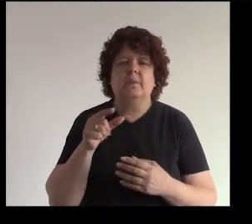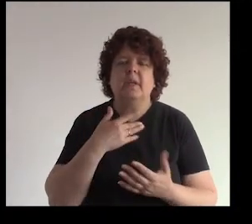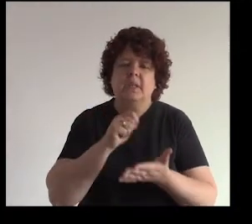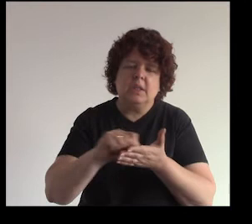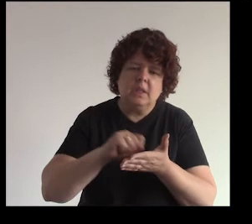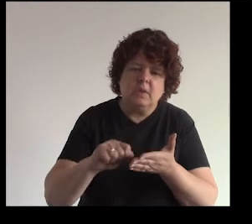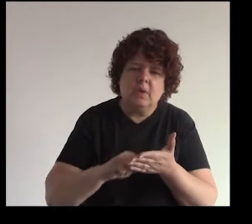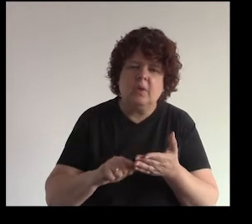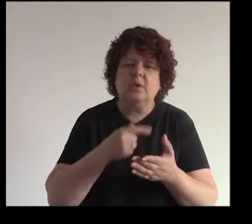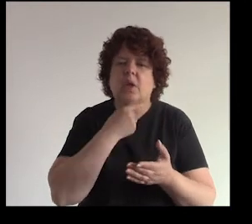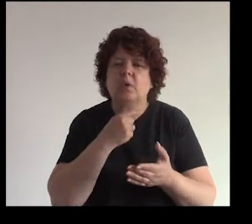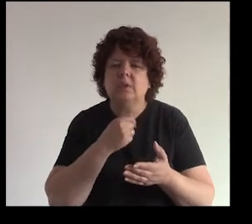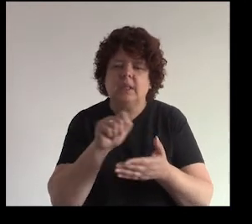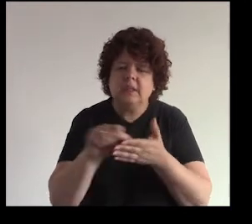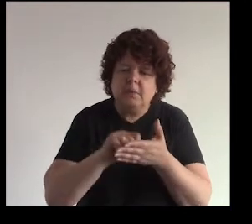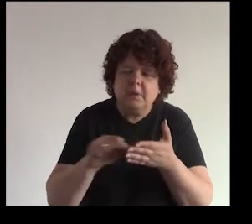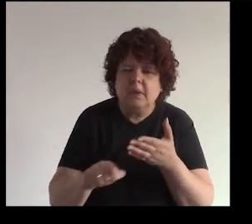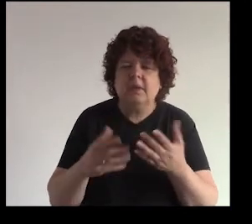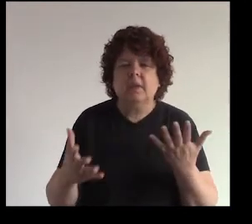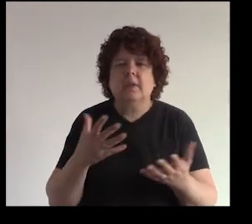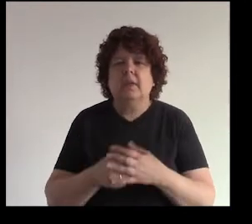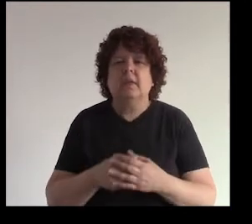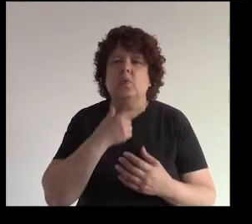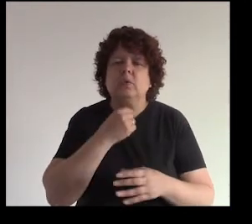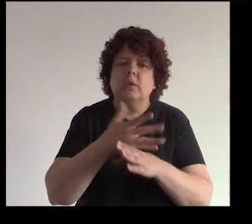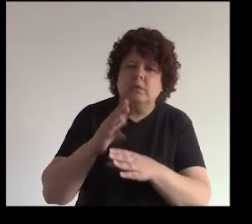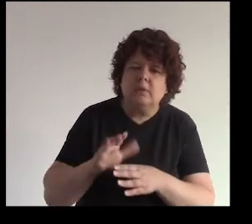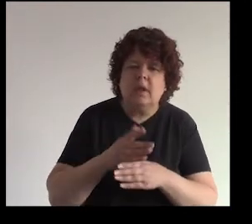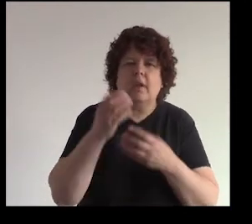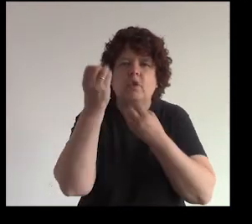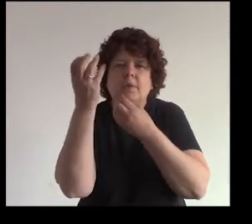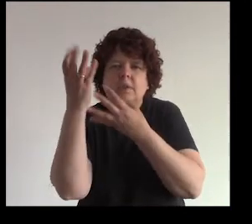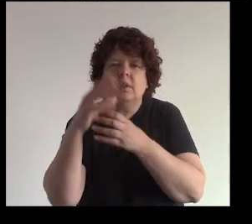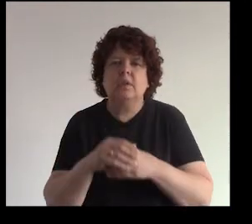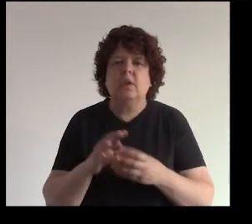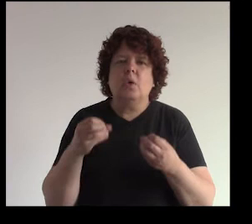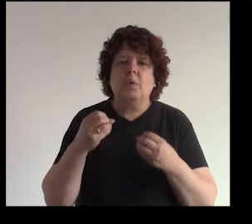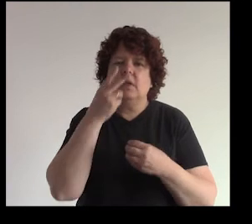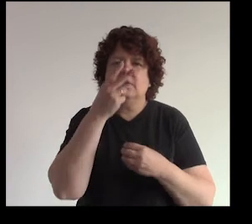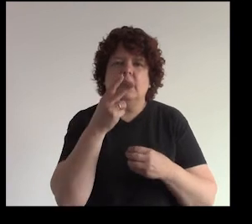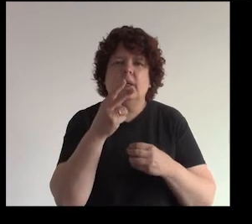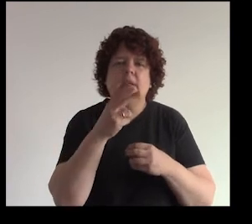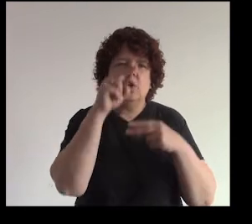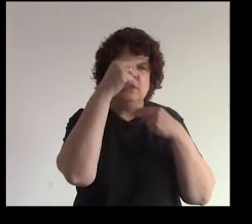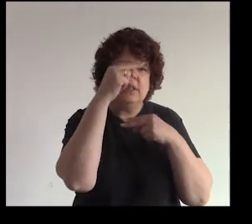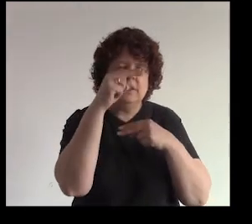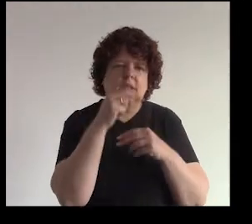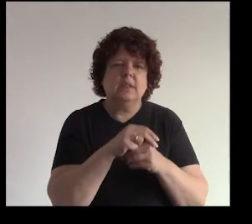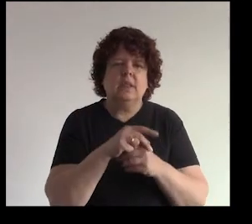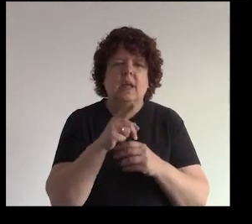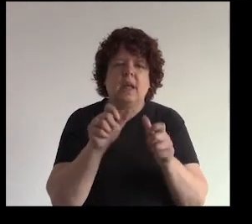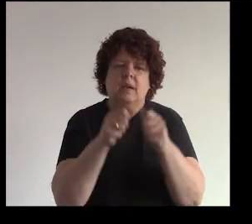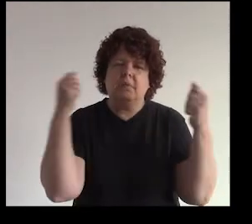periodista un escritor te gusta redactar te gusta escribir te gusta compartir información puedes ver las noticias en